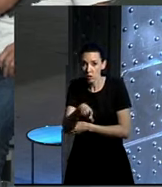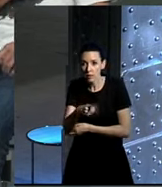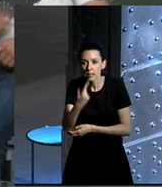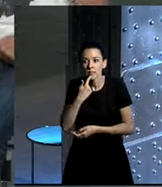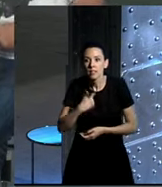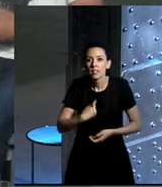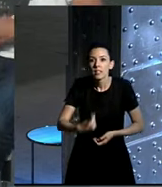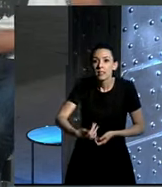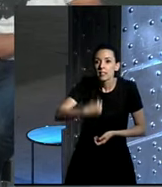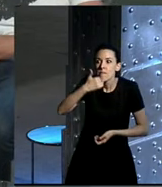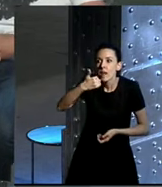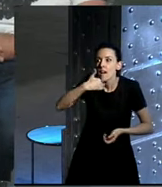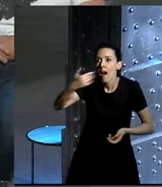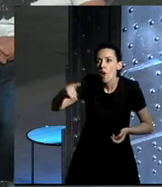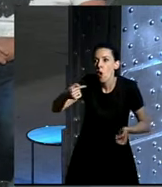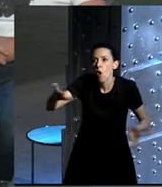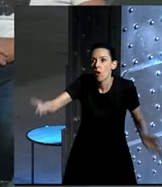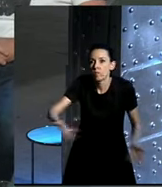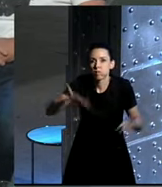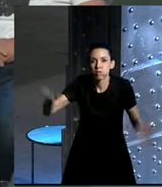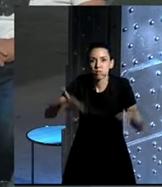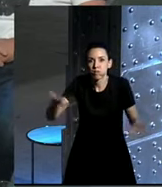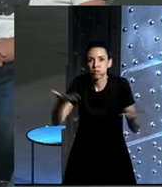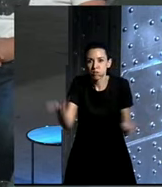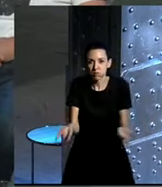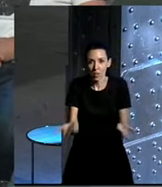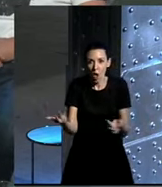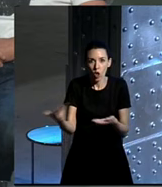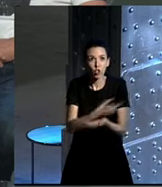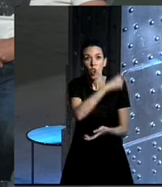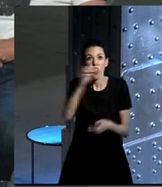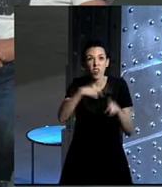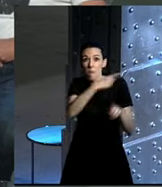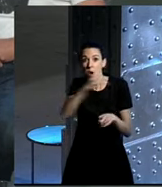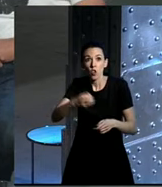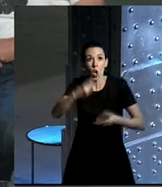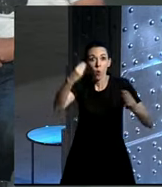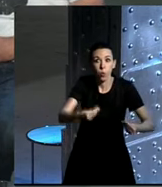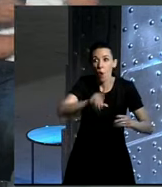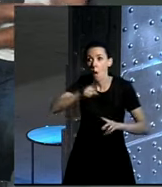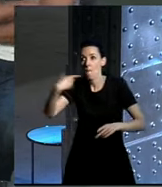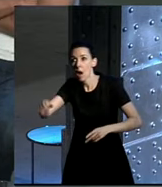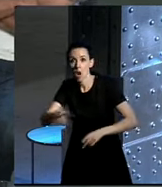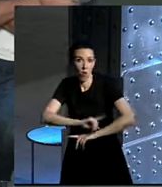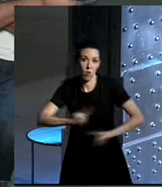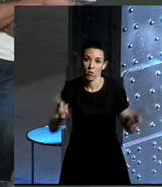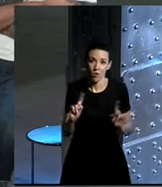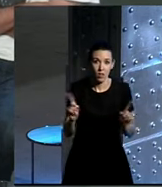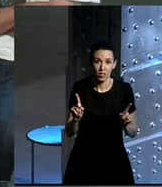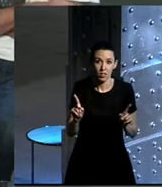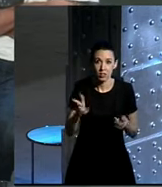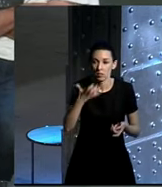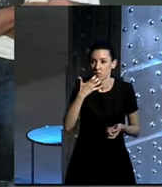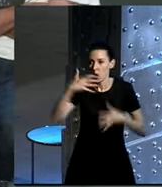dime algo, algo, o sea, algo, no hay nada 100% bueno ni nada 100% malo. La